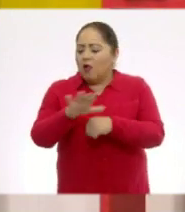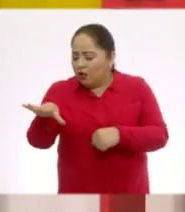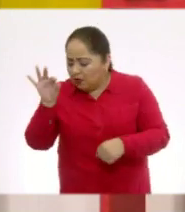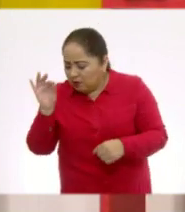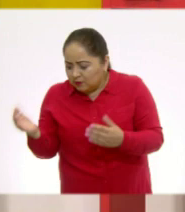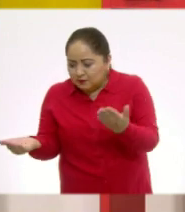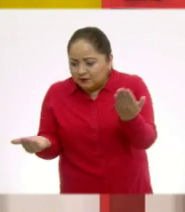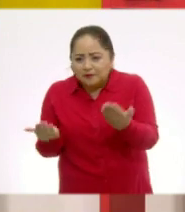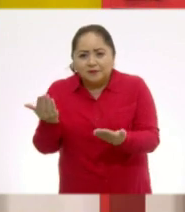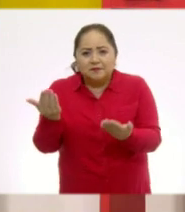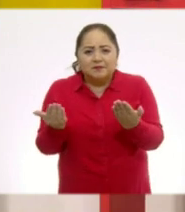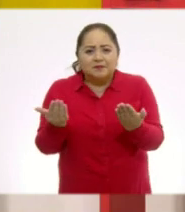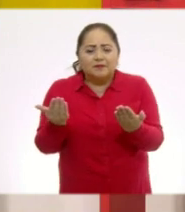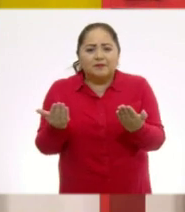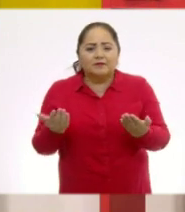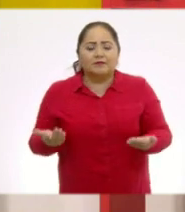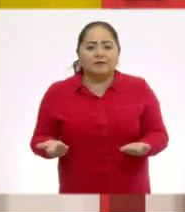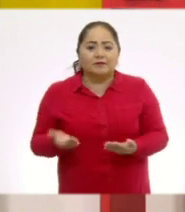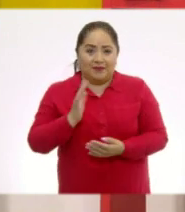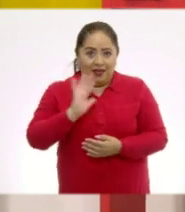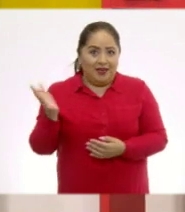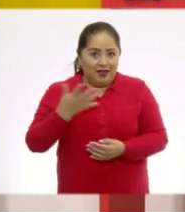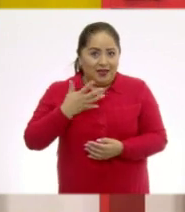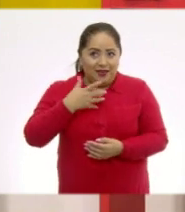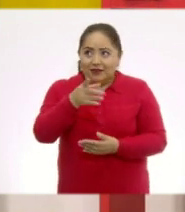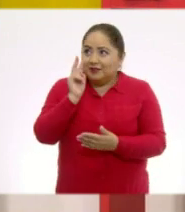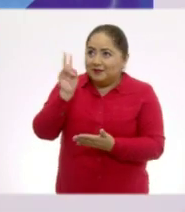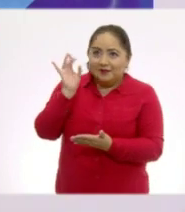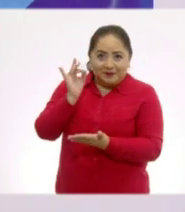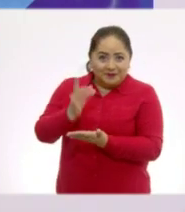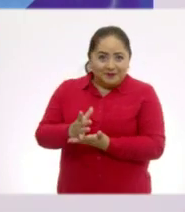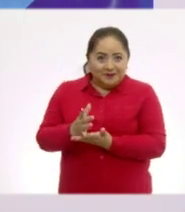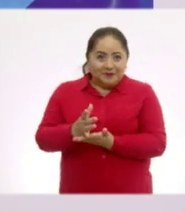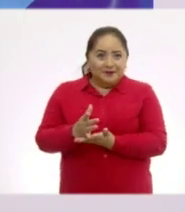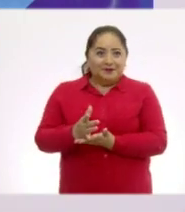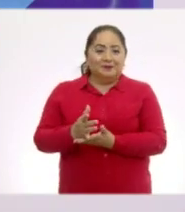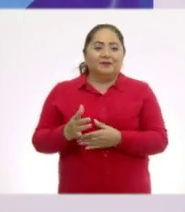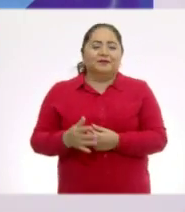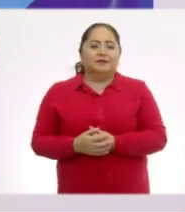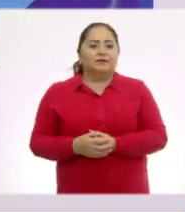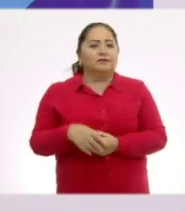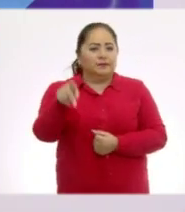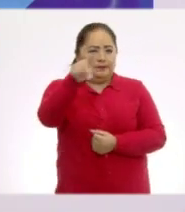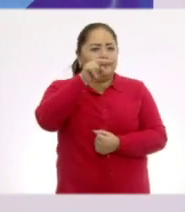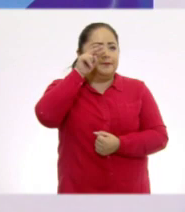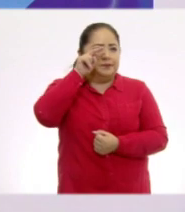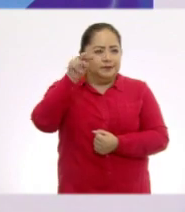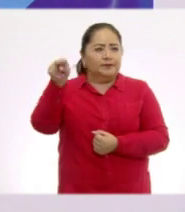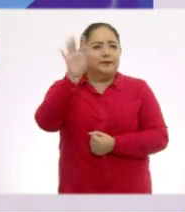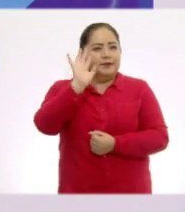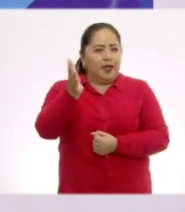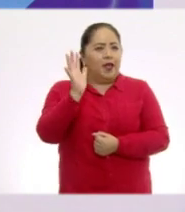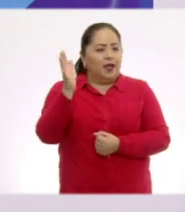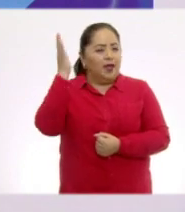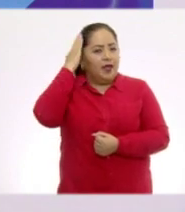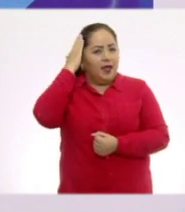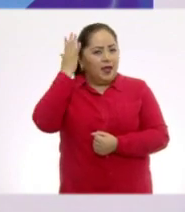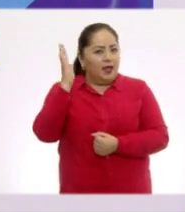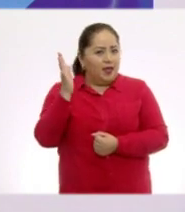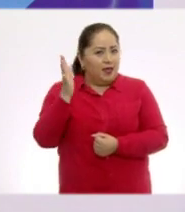podemos utilizar? ¿Ya la tienes identificada? Veo que algunos ya formaron la cabeza.